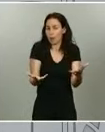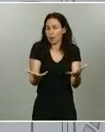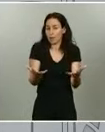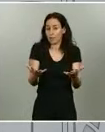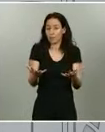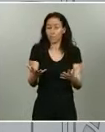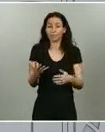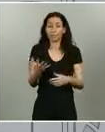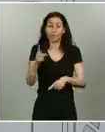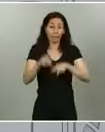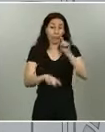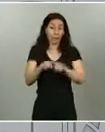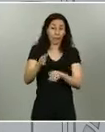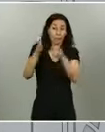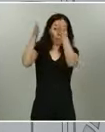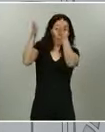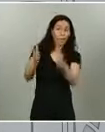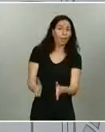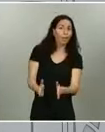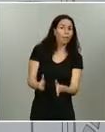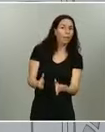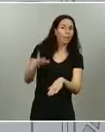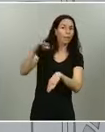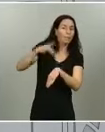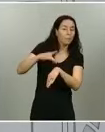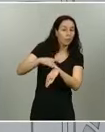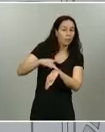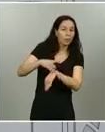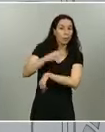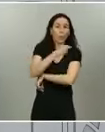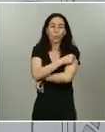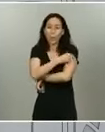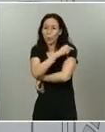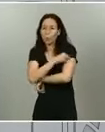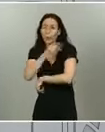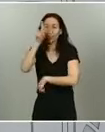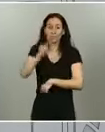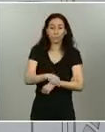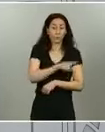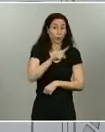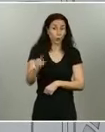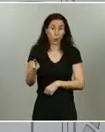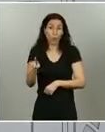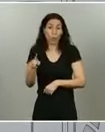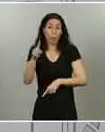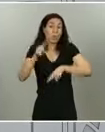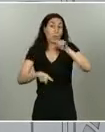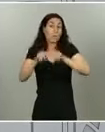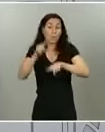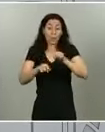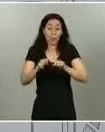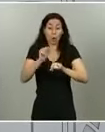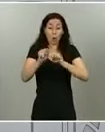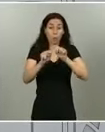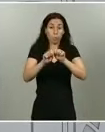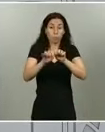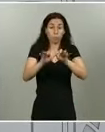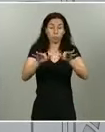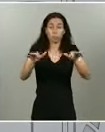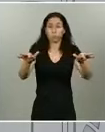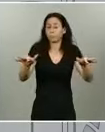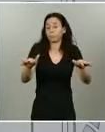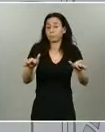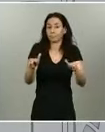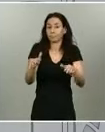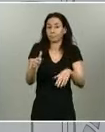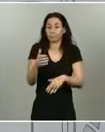pacientes que se van viendo a lo largo del avance de la epidemia. El tipo de pacientes que se ven ahora